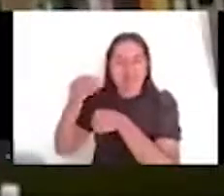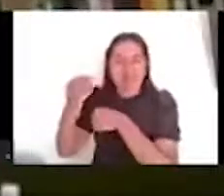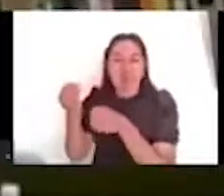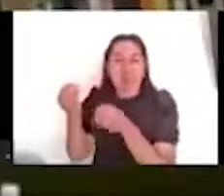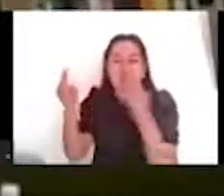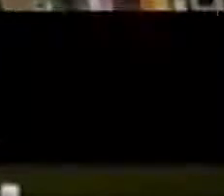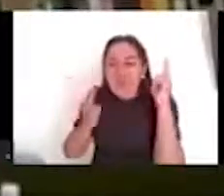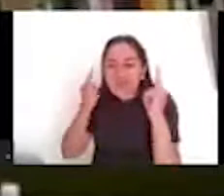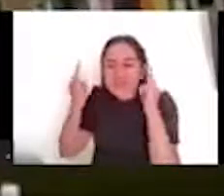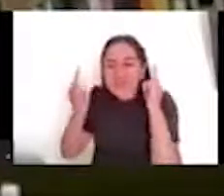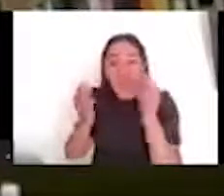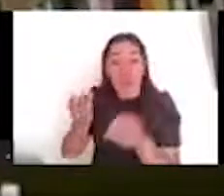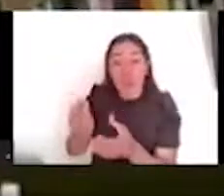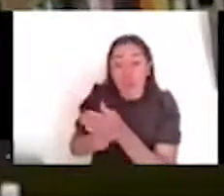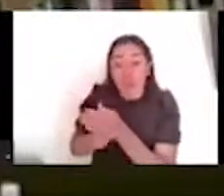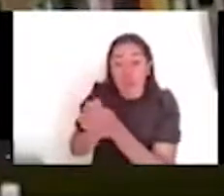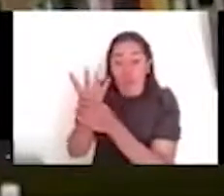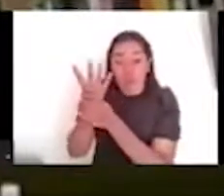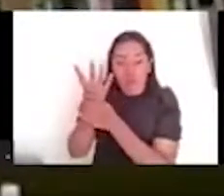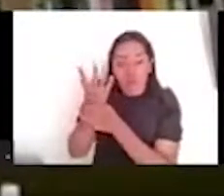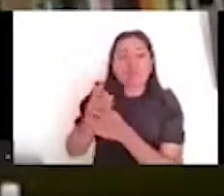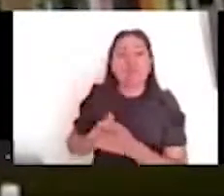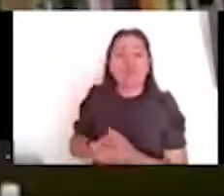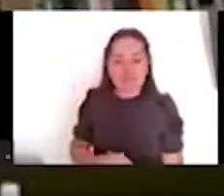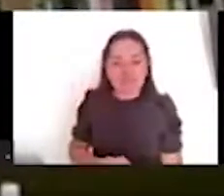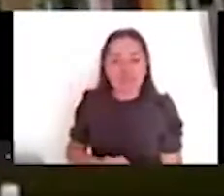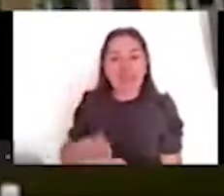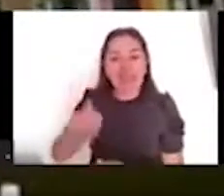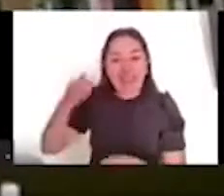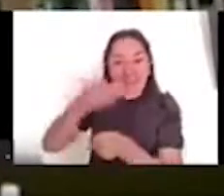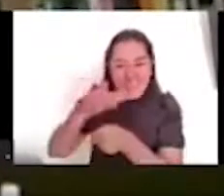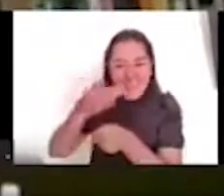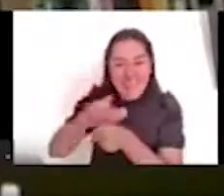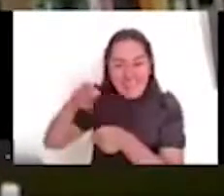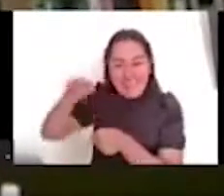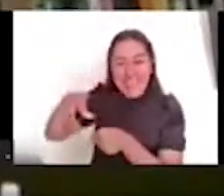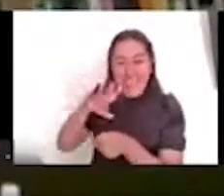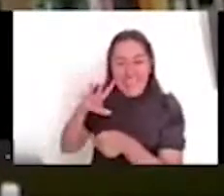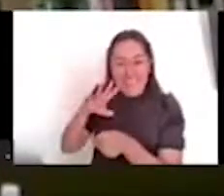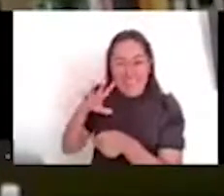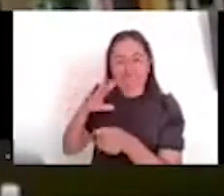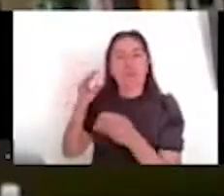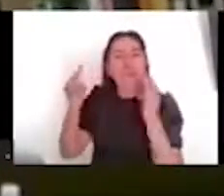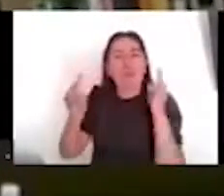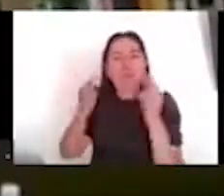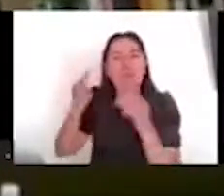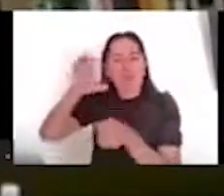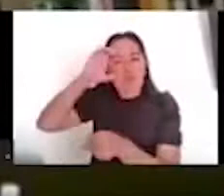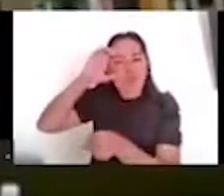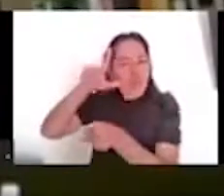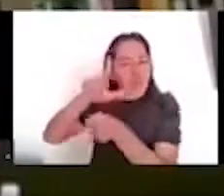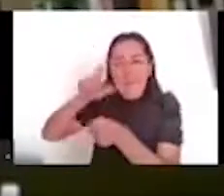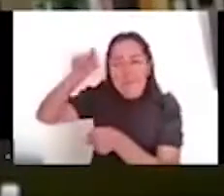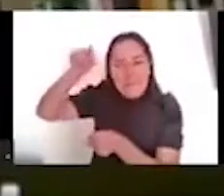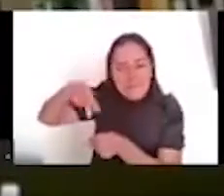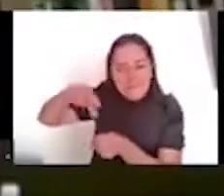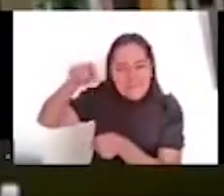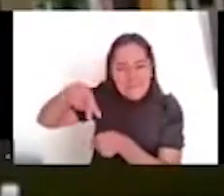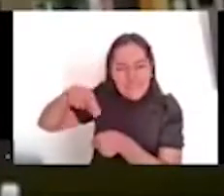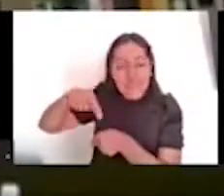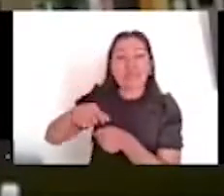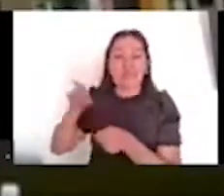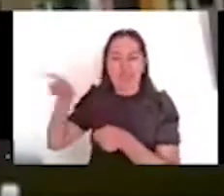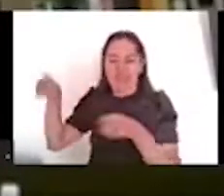que estuvo ahí en la calle de Moneda, ¿no? En lo que hoy es el Museo de las, de las culturas del mundo, y ahí se, se,